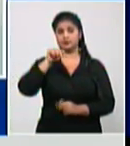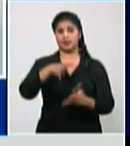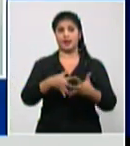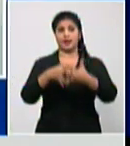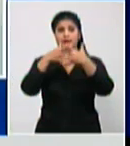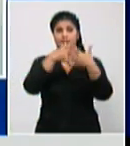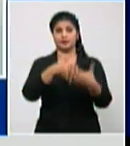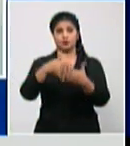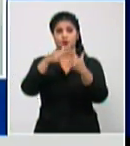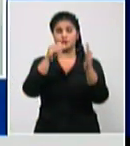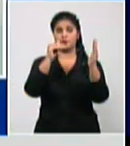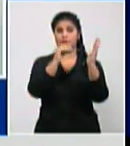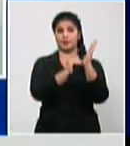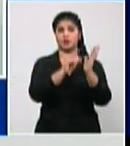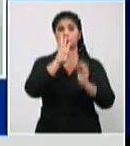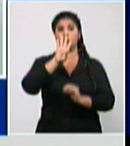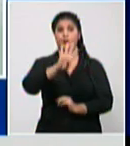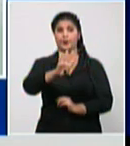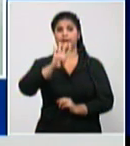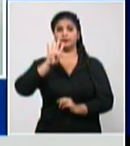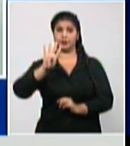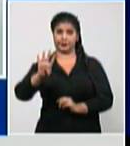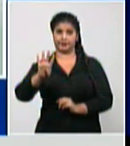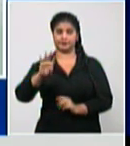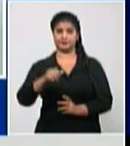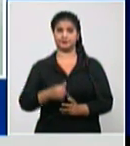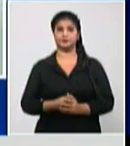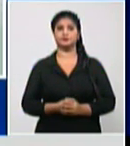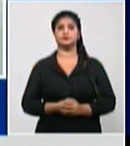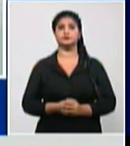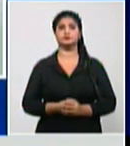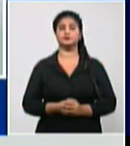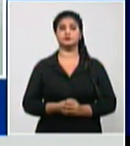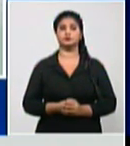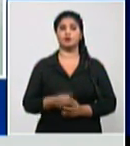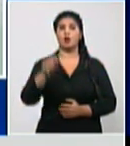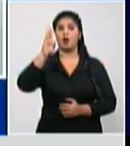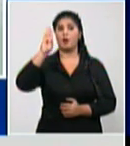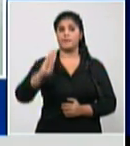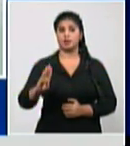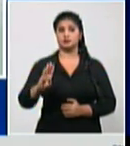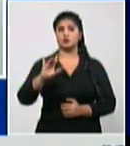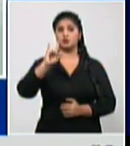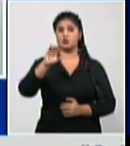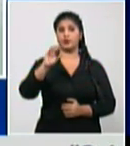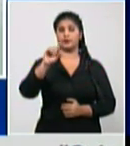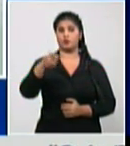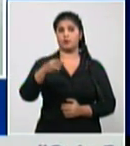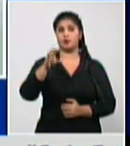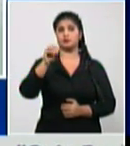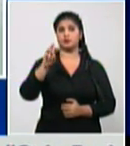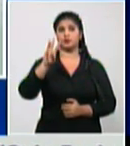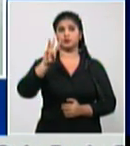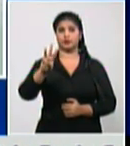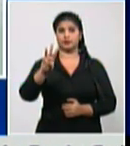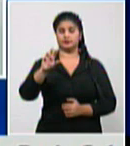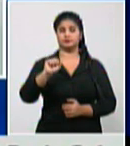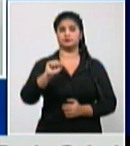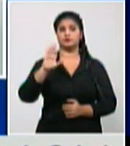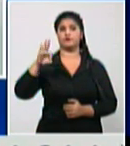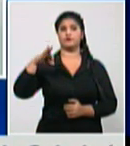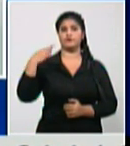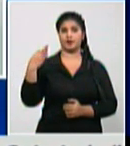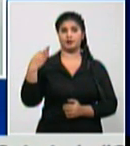1044 por millón de habitantes Brasil 903 Francia 898 Gran Bretaña